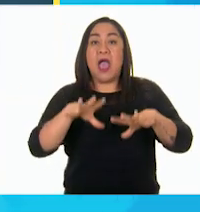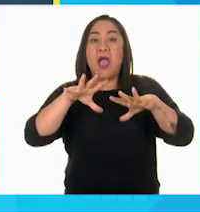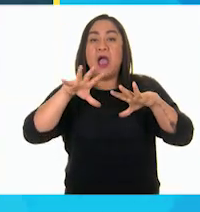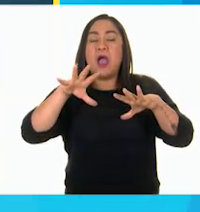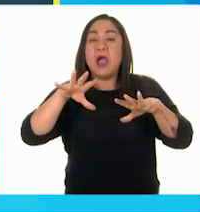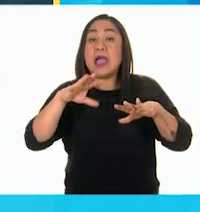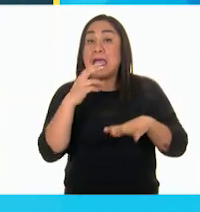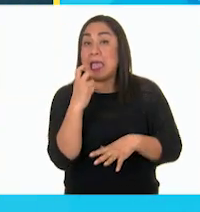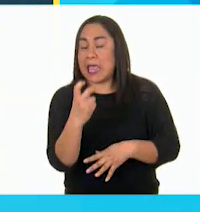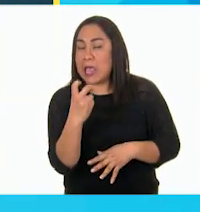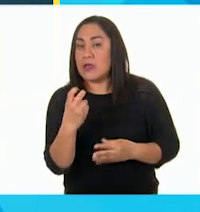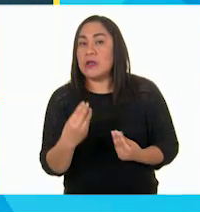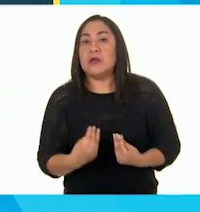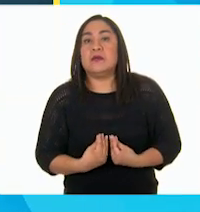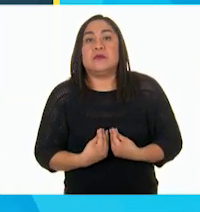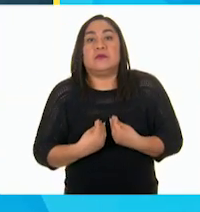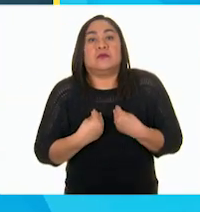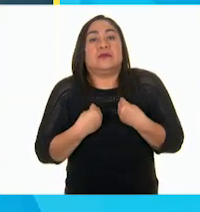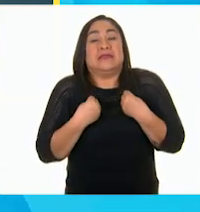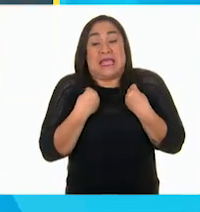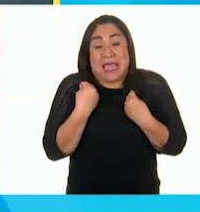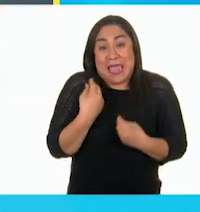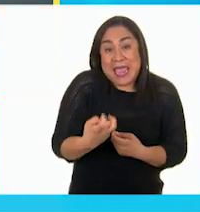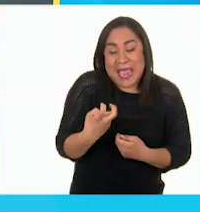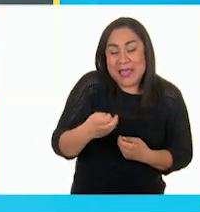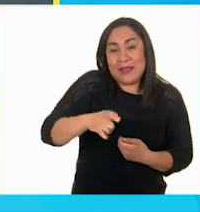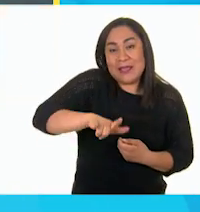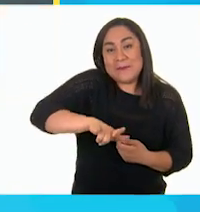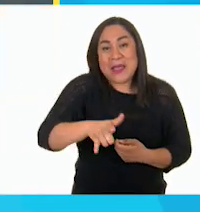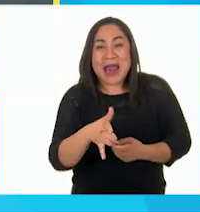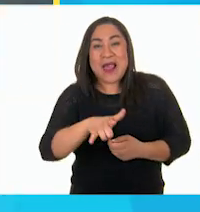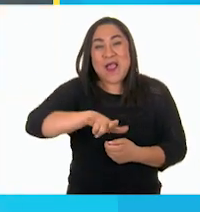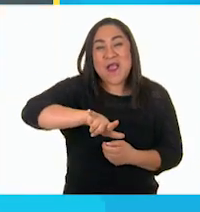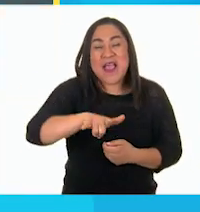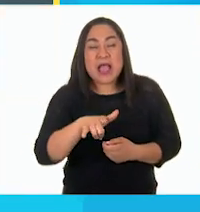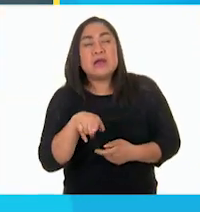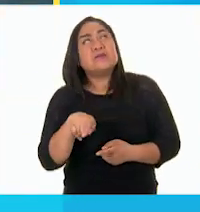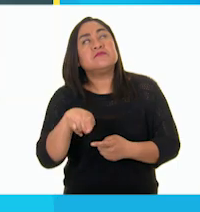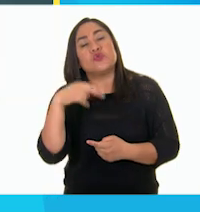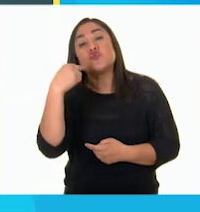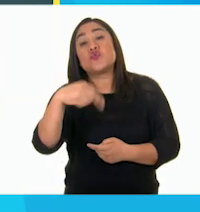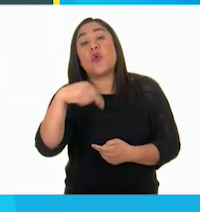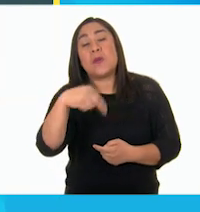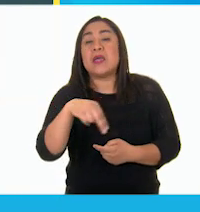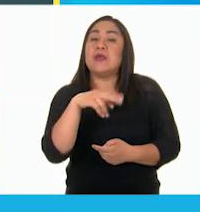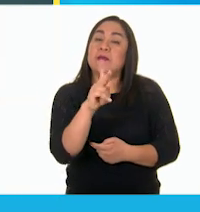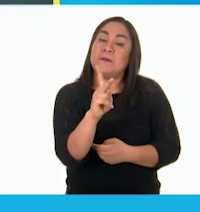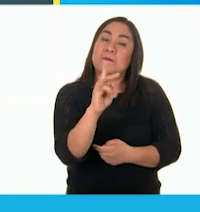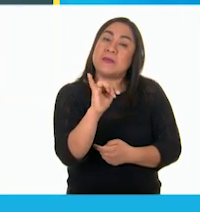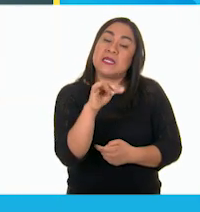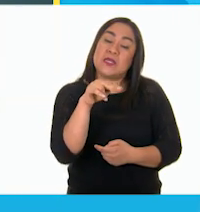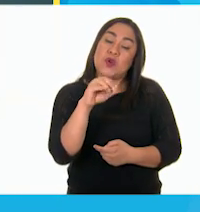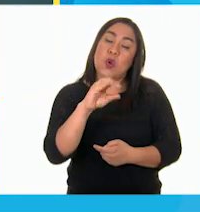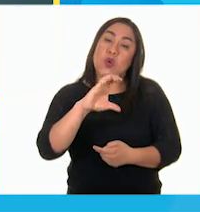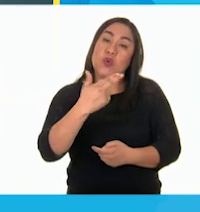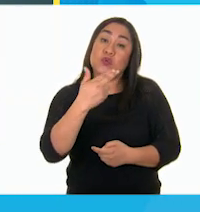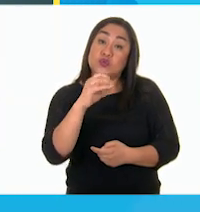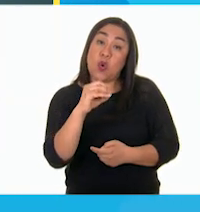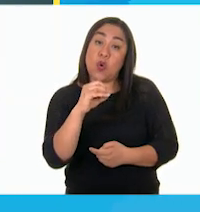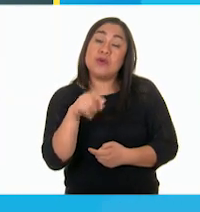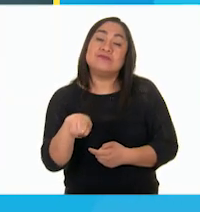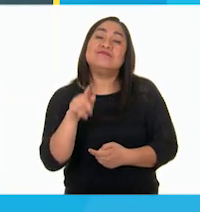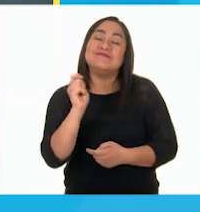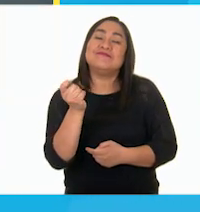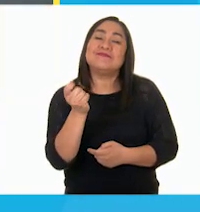trajo a la vida aquella marioneta, que se llamaría Pinocho, pues estaba hecha de